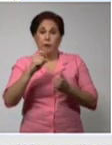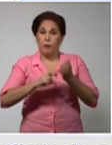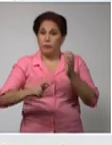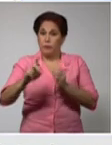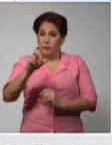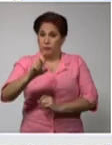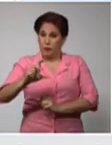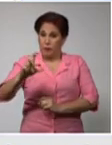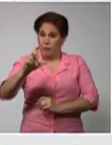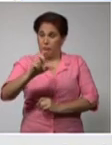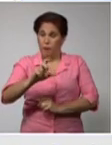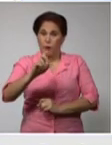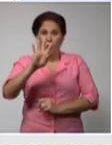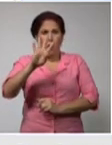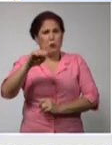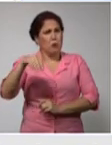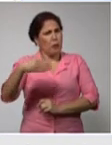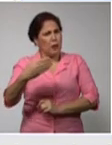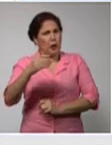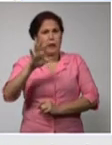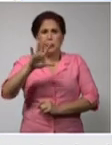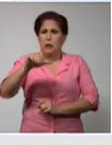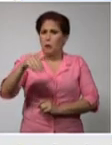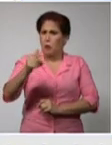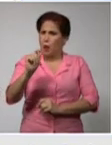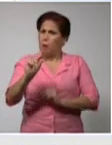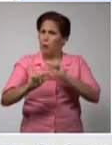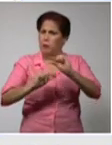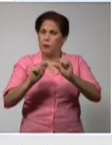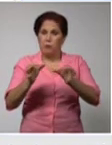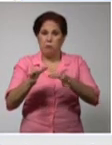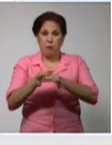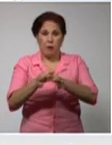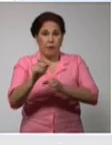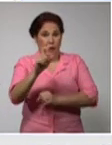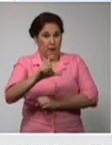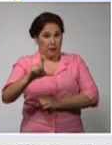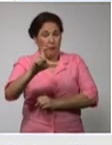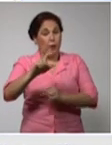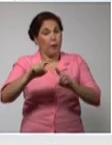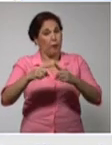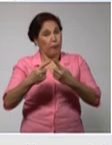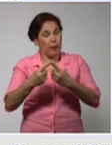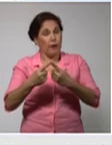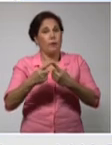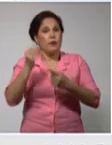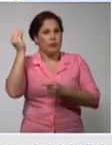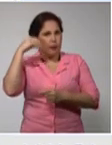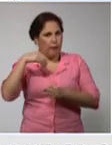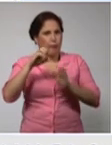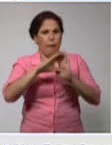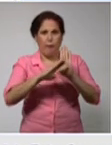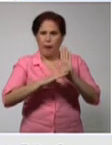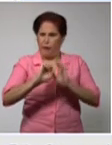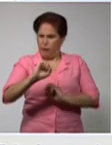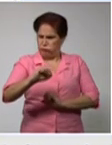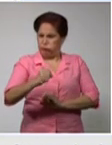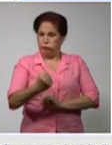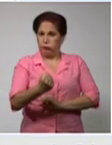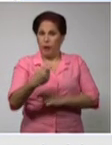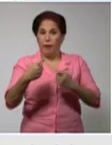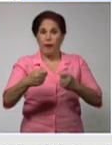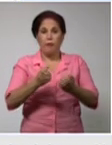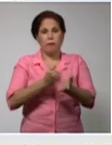ya hace cuatro o cinco días que viene reduciendo, han dado resultado las medidas que están aplicando, y que tienen que